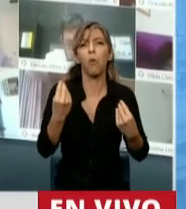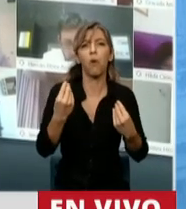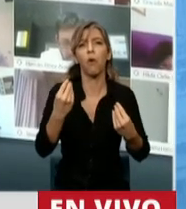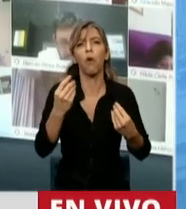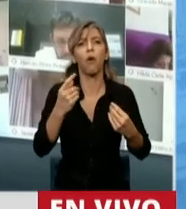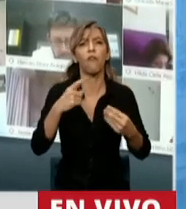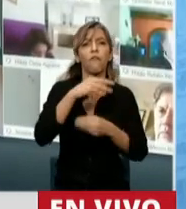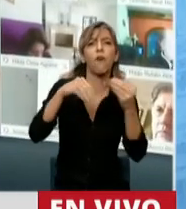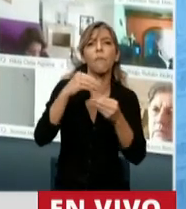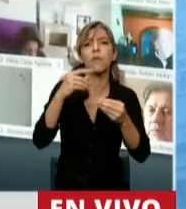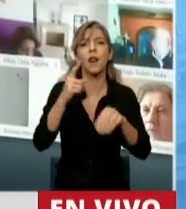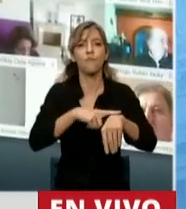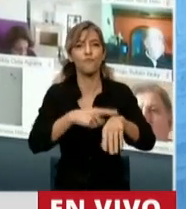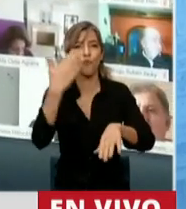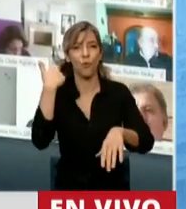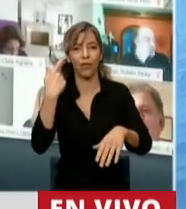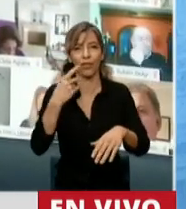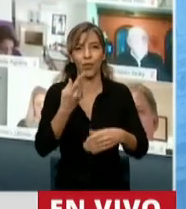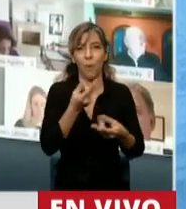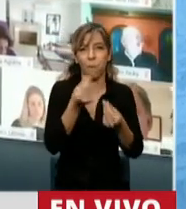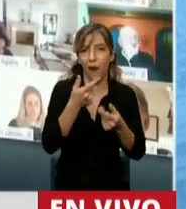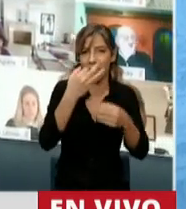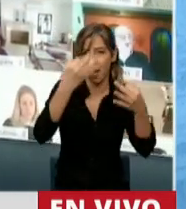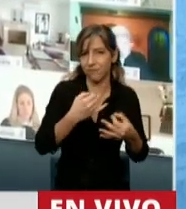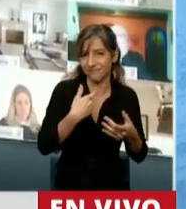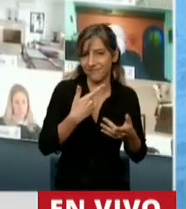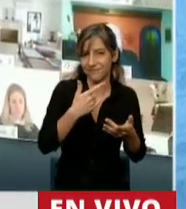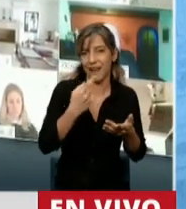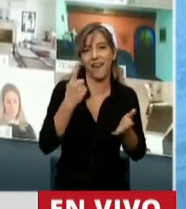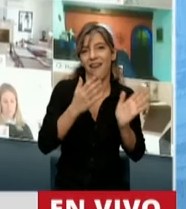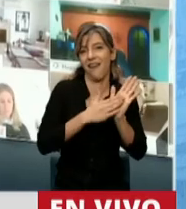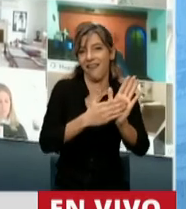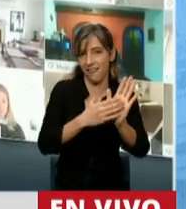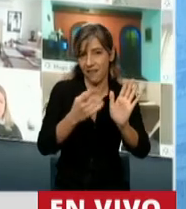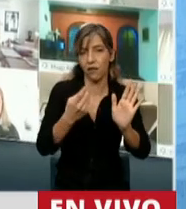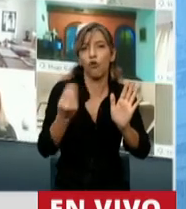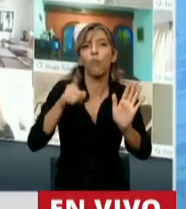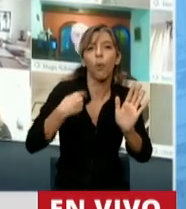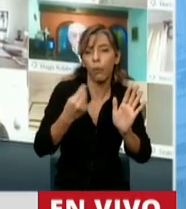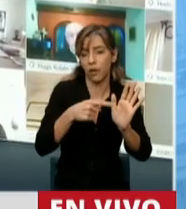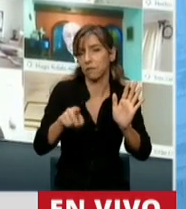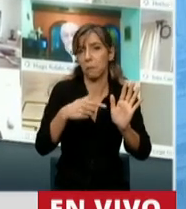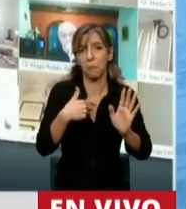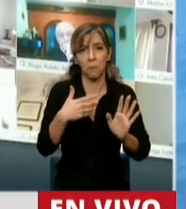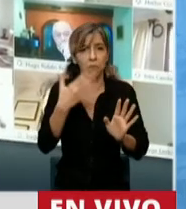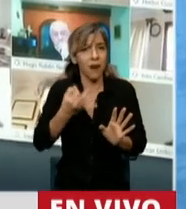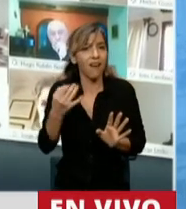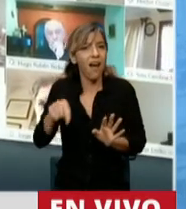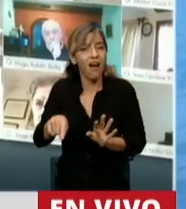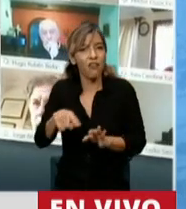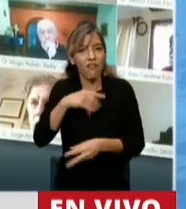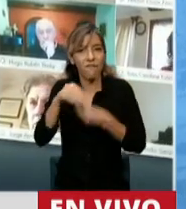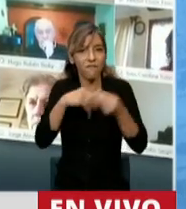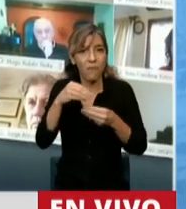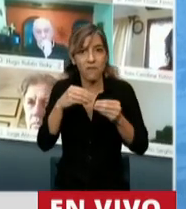funcionarios a la ley de blanqueo. En esta repatriación que se plantea no se excluye a los familiares. Y obviamente si